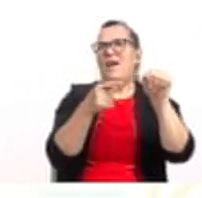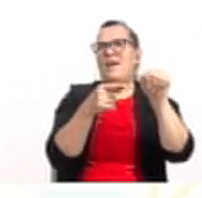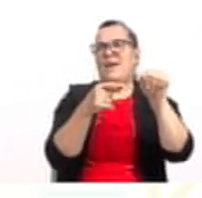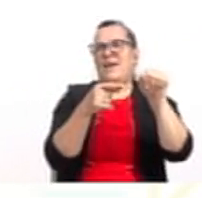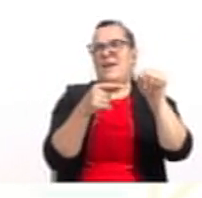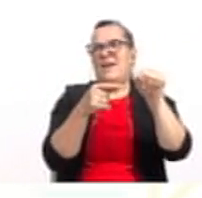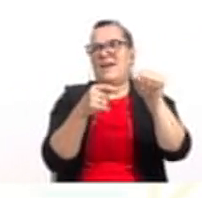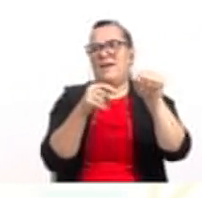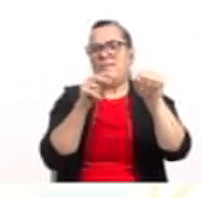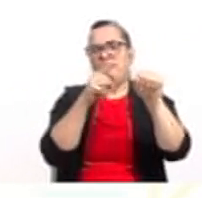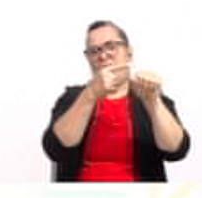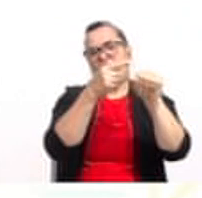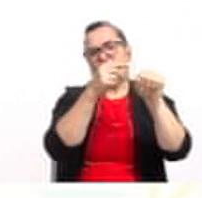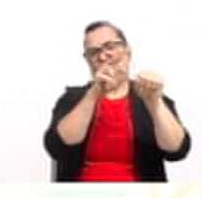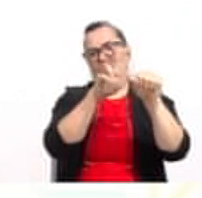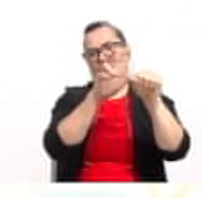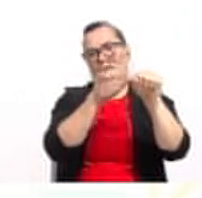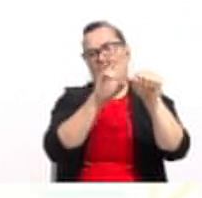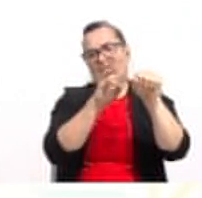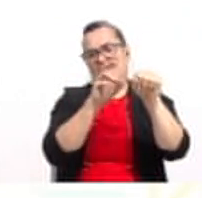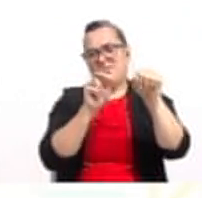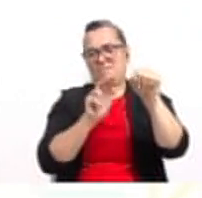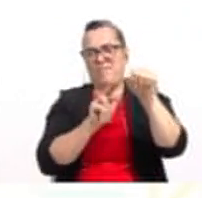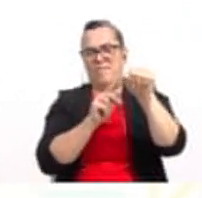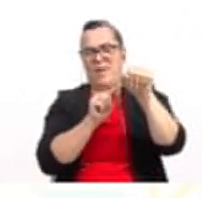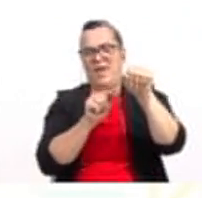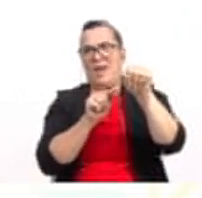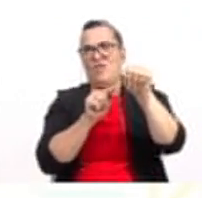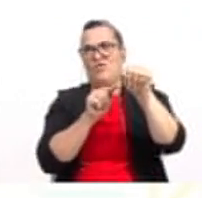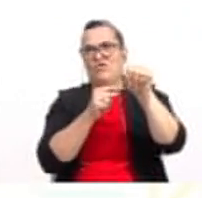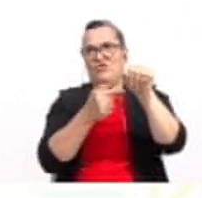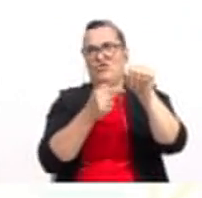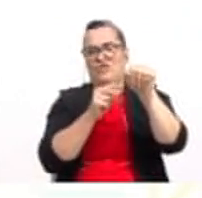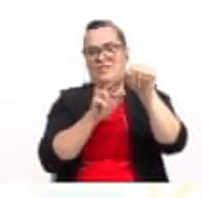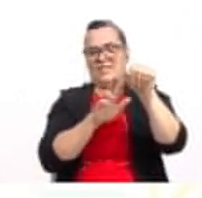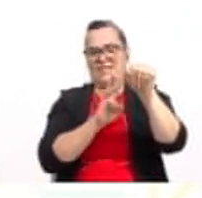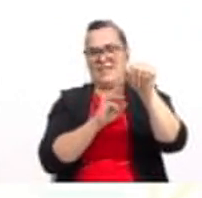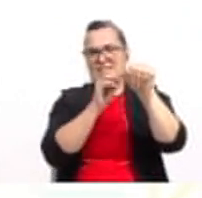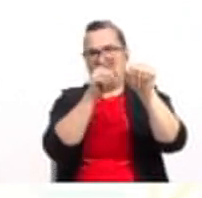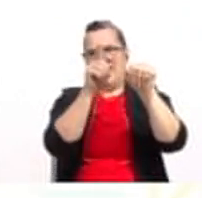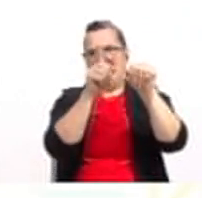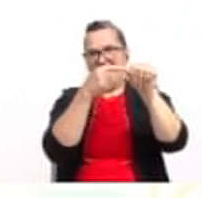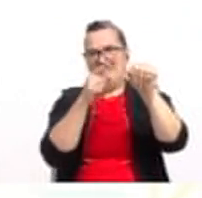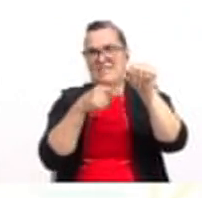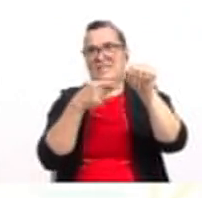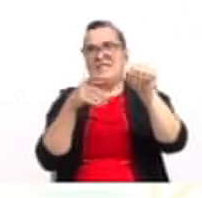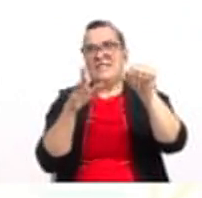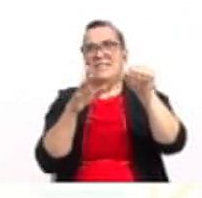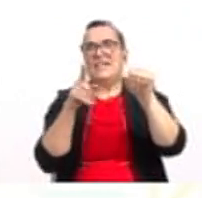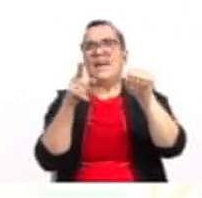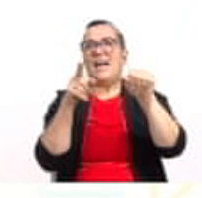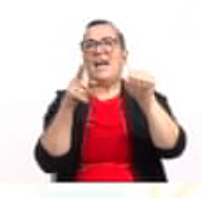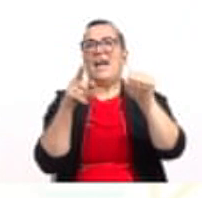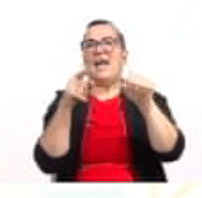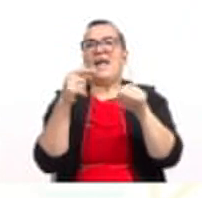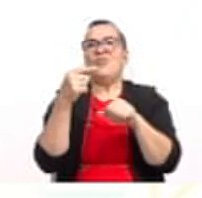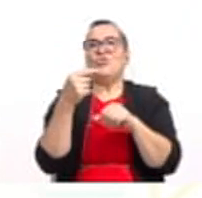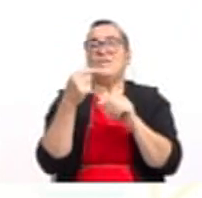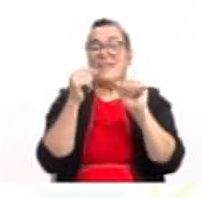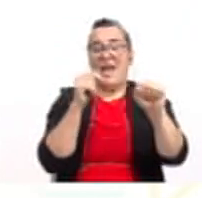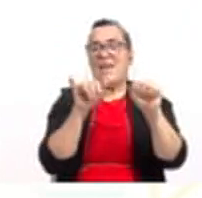ambos lados. Y entonces obtenemos lo siguiente. Que A es igual a menos 1 medio.